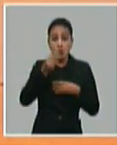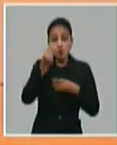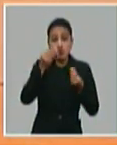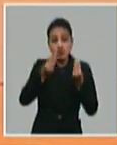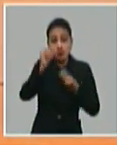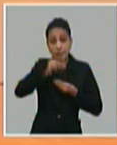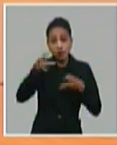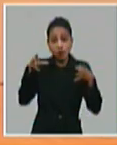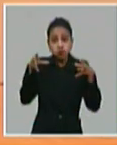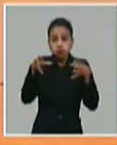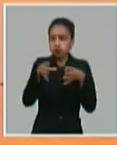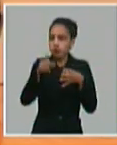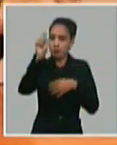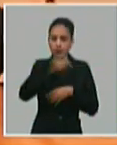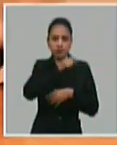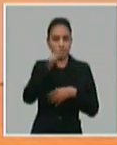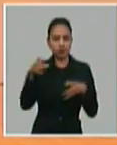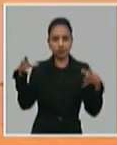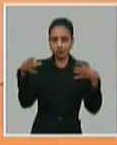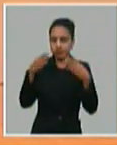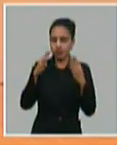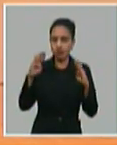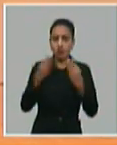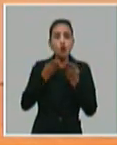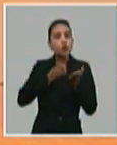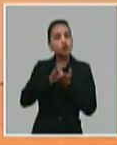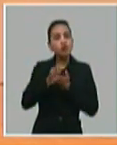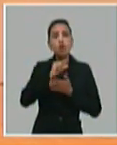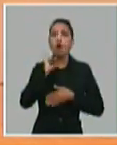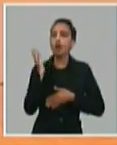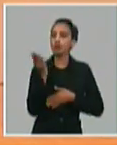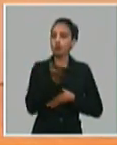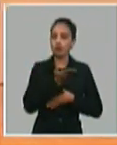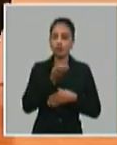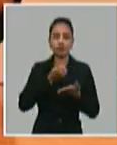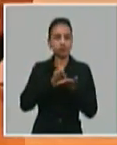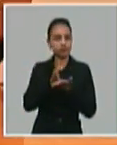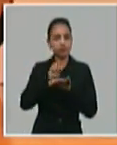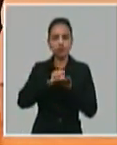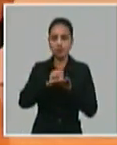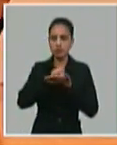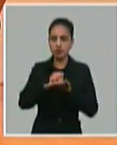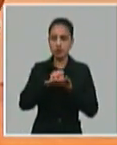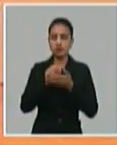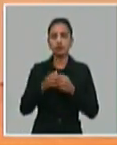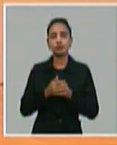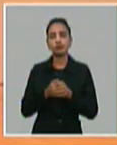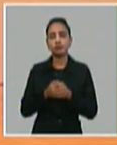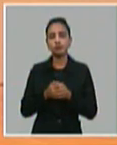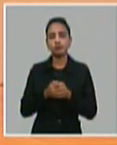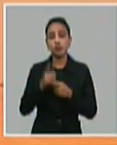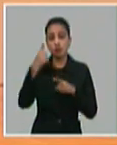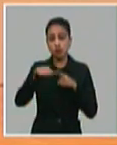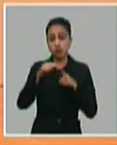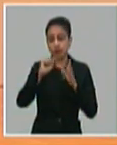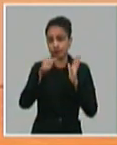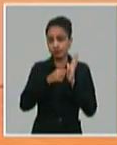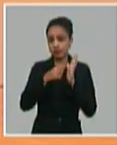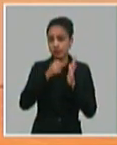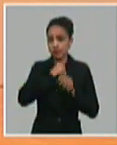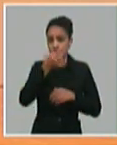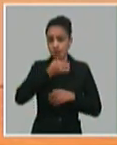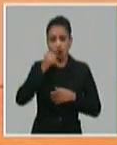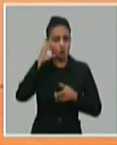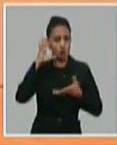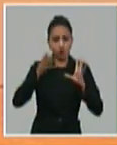cerradas. Y sí mantener la gastronomía, como habíamos dicho. Hay una particularidad que queremos hacer para que no haya confusión.